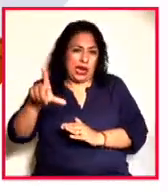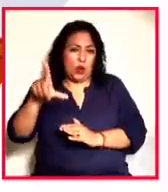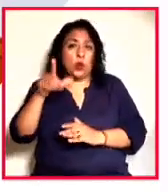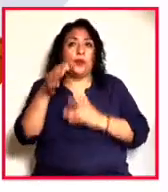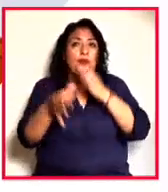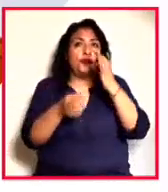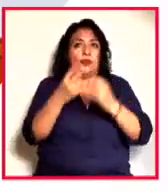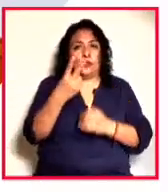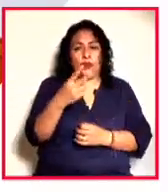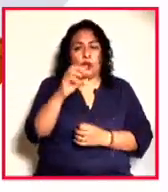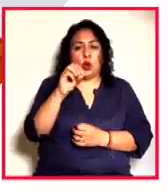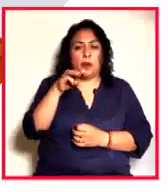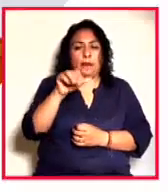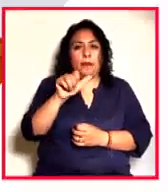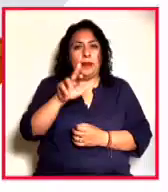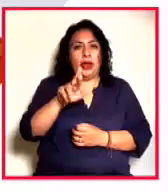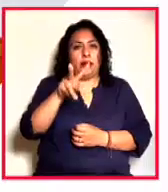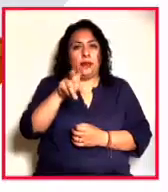22, Omar Vera.